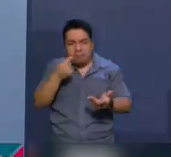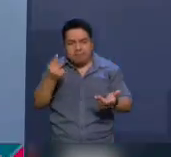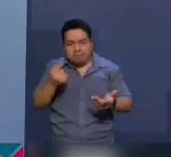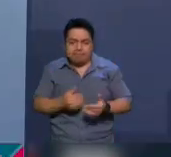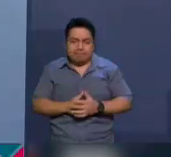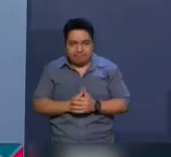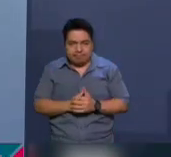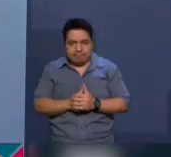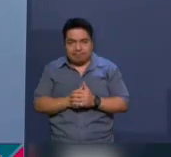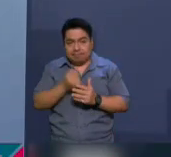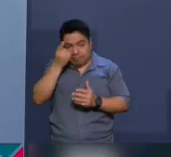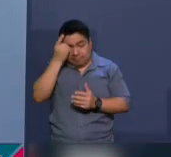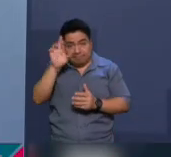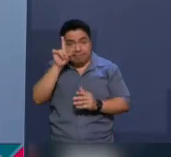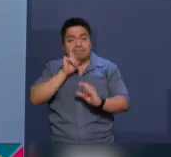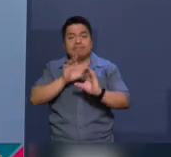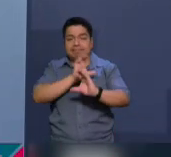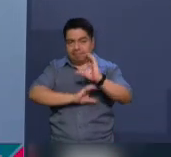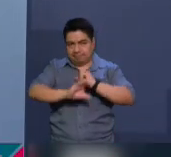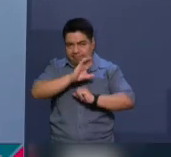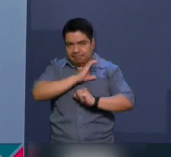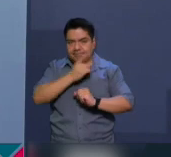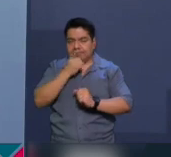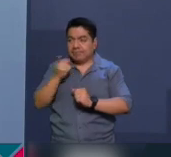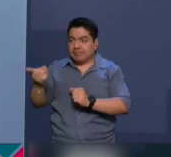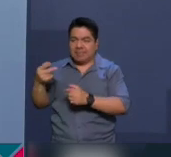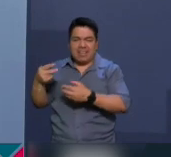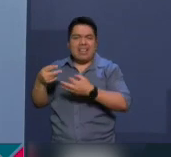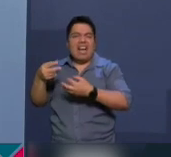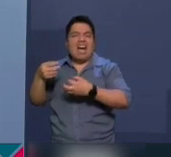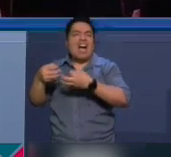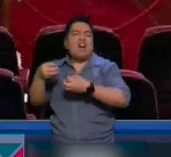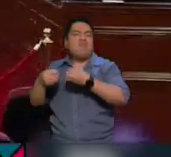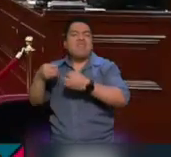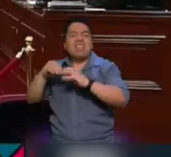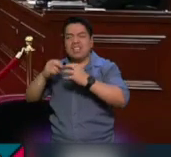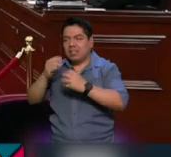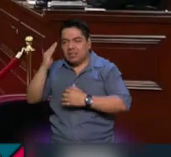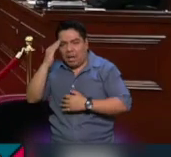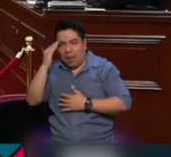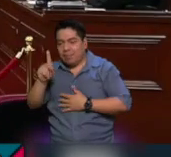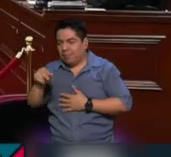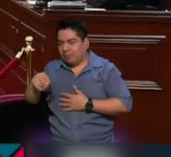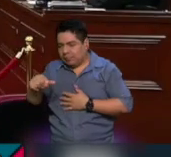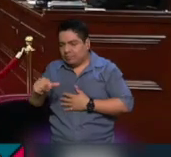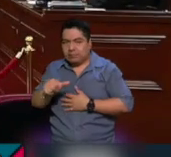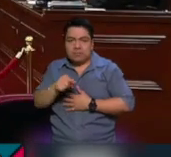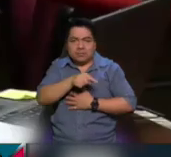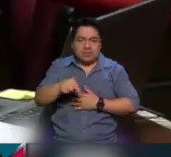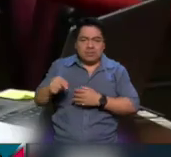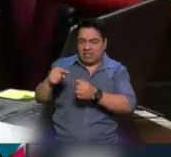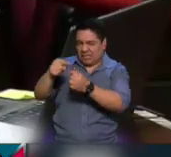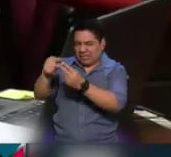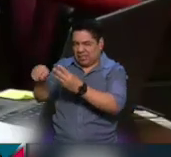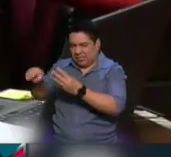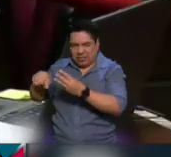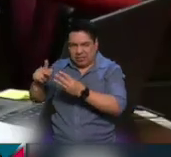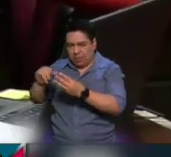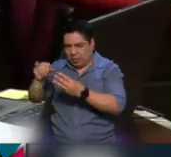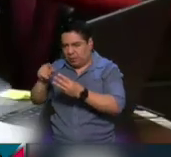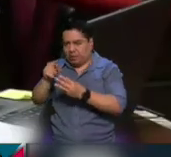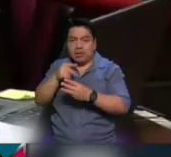La doctora Sheinbaum también rechazó el argumento de la ministra Piña, quien consideró que una elección popular de magistrados, jueces y ministros